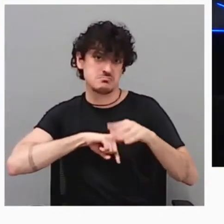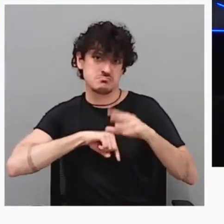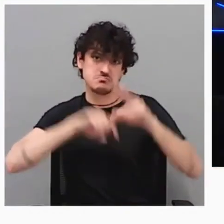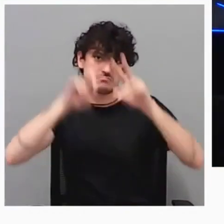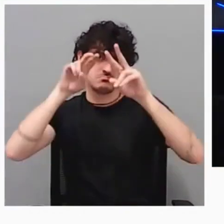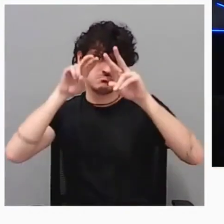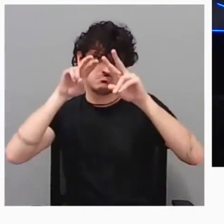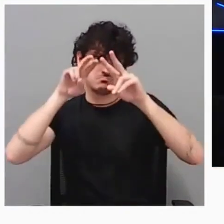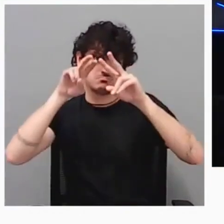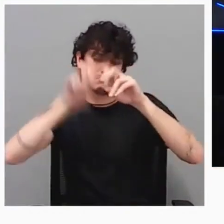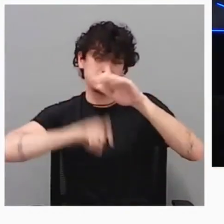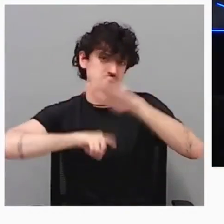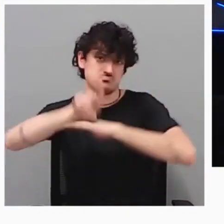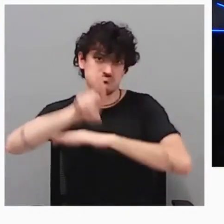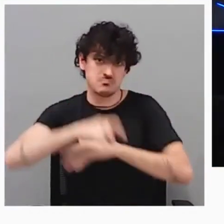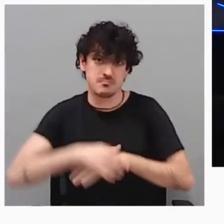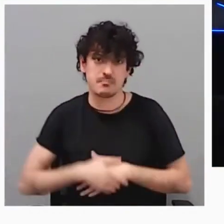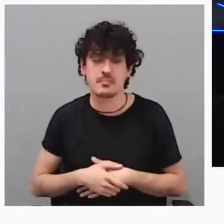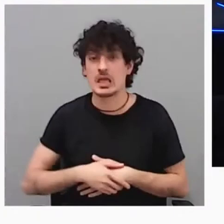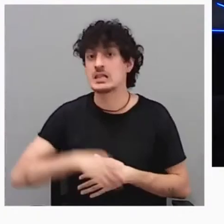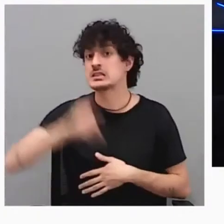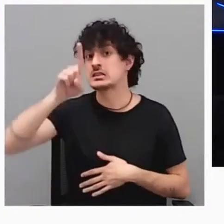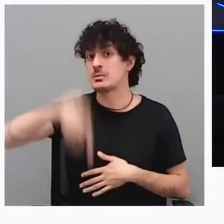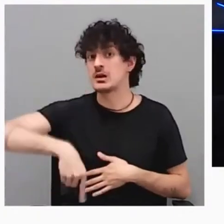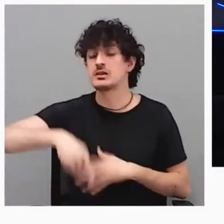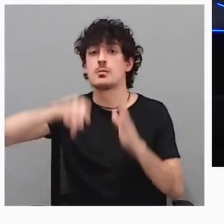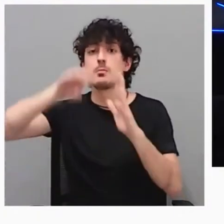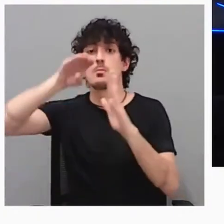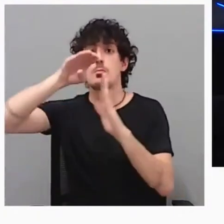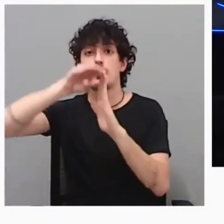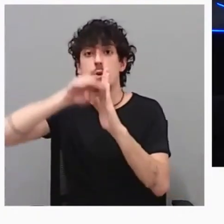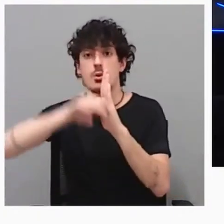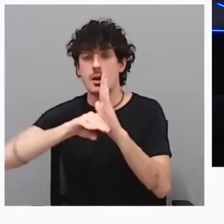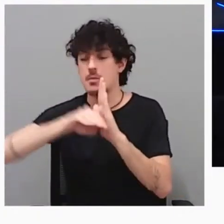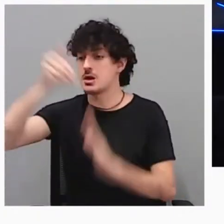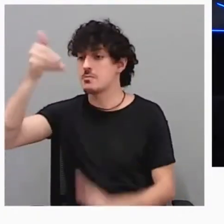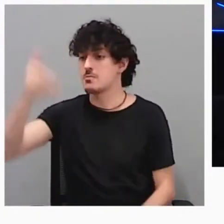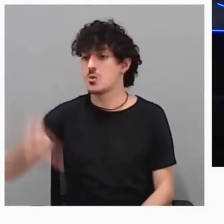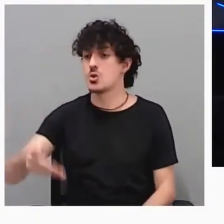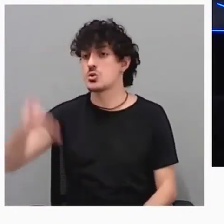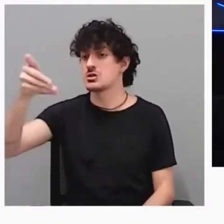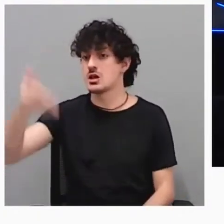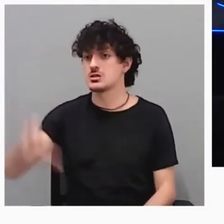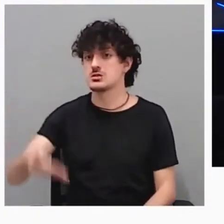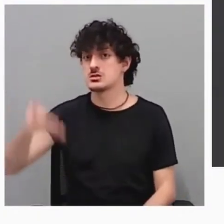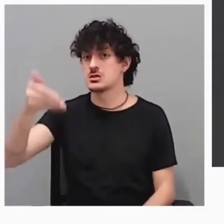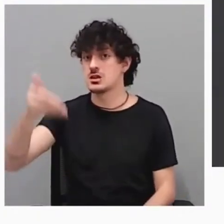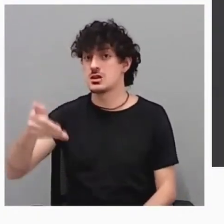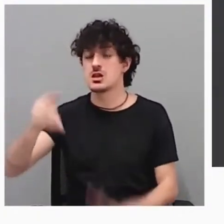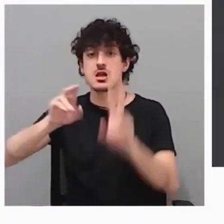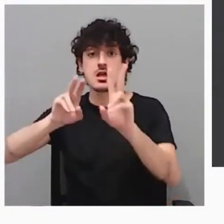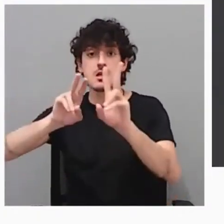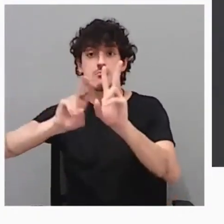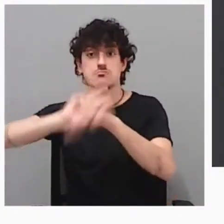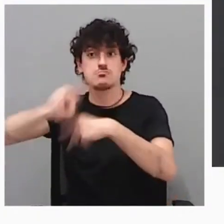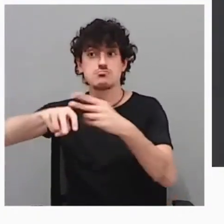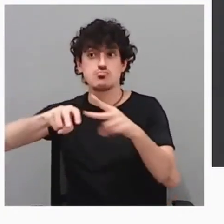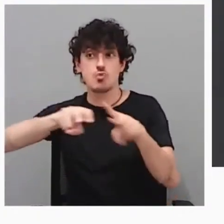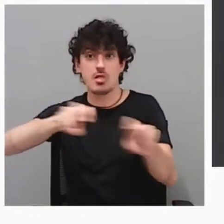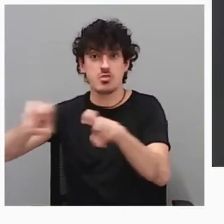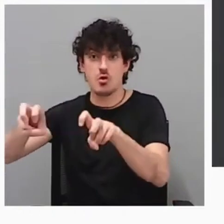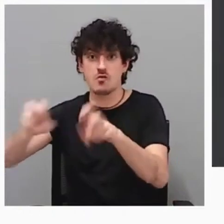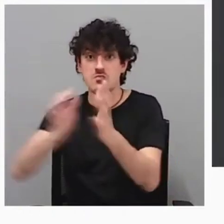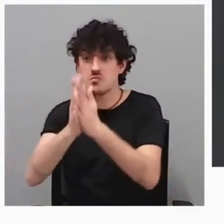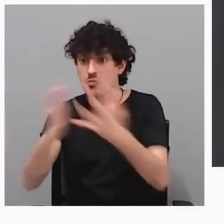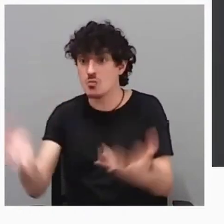Y todo ello también tenemos un programa muy importante de innovación donde fomentamos la colaboración y